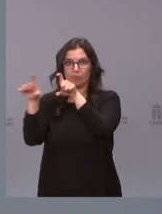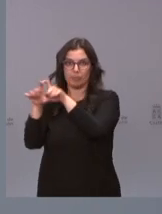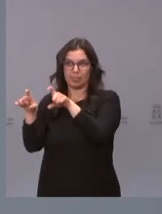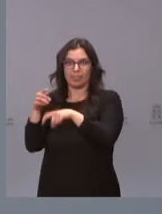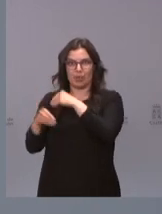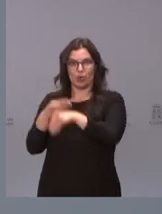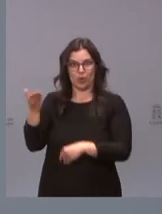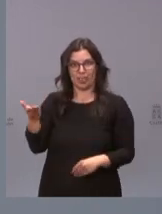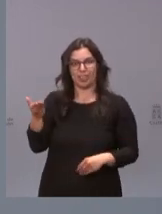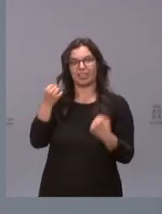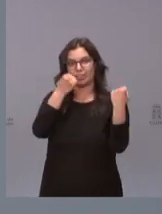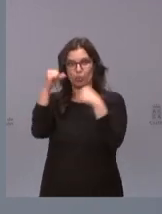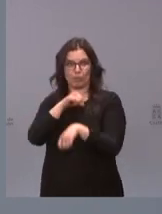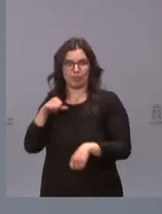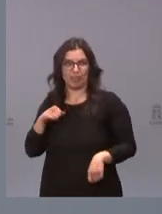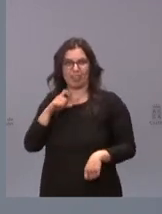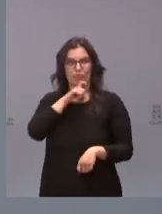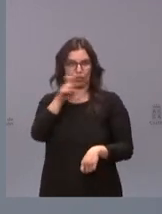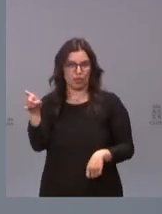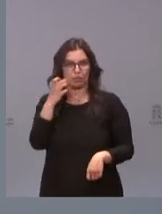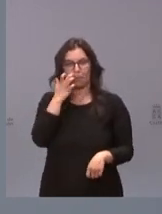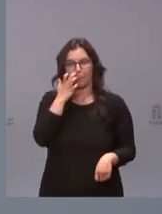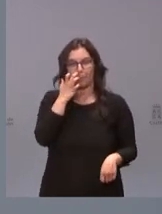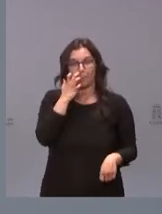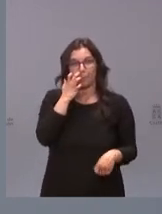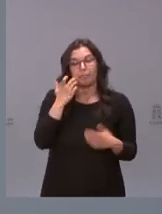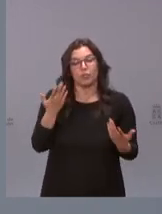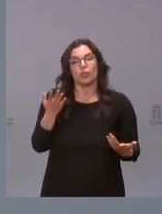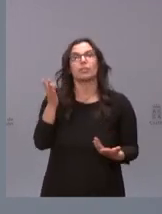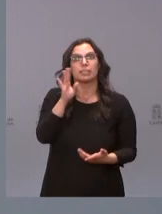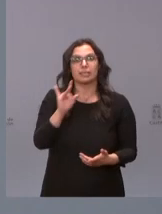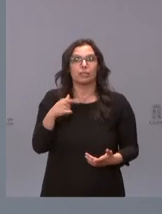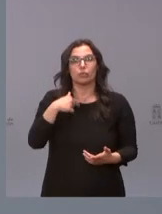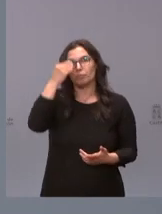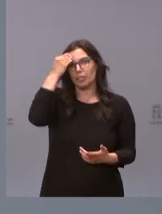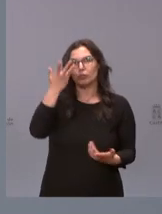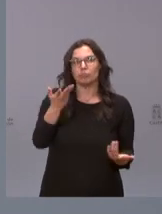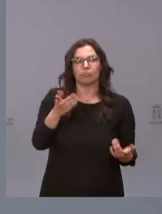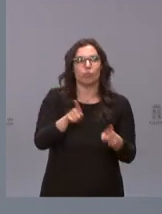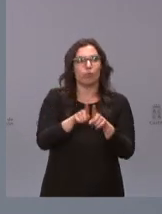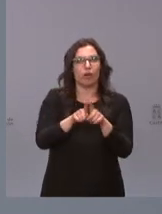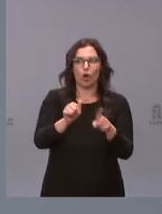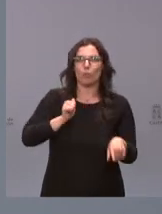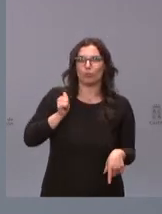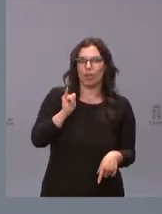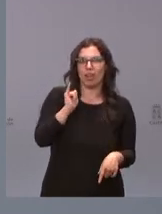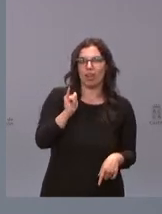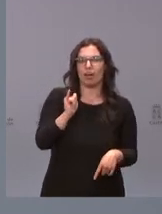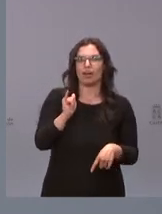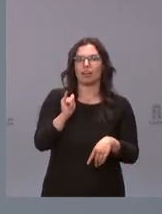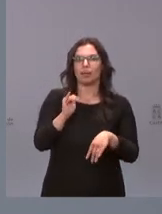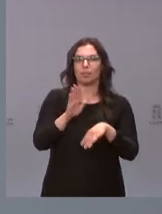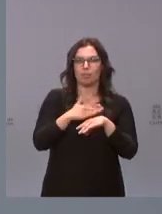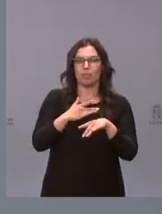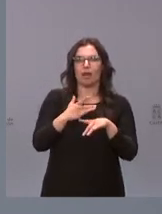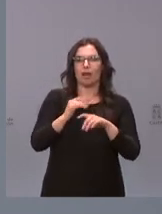empresas y las instituciones privadas las fundaciones así que sí entiendo que tendremos la oportunidad de desplegar